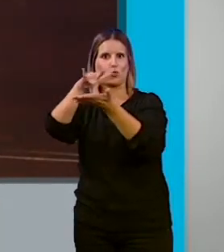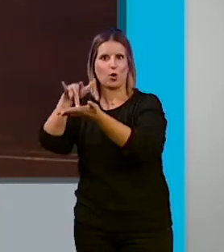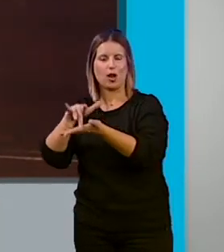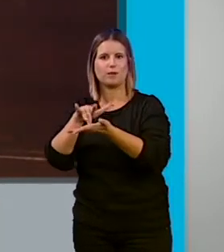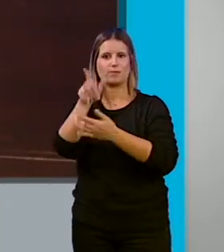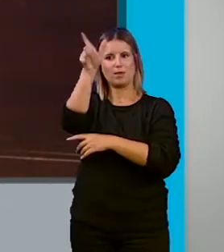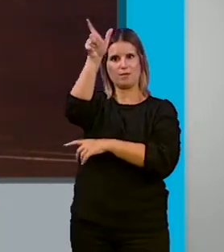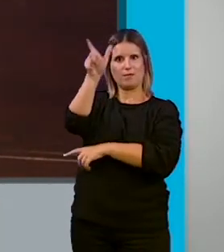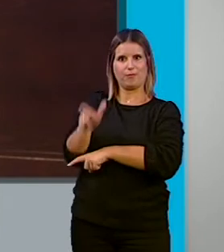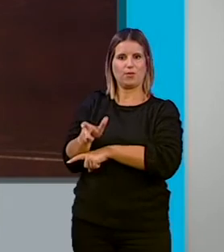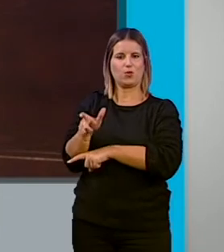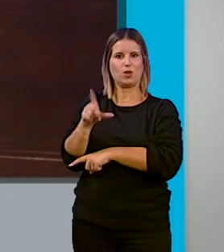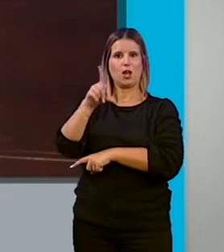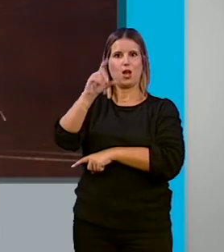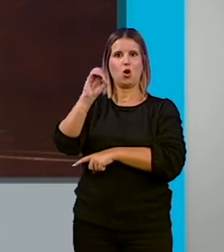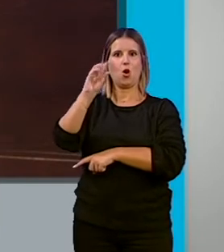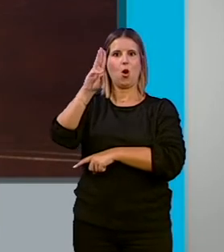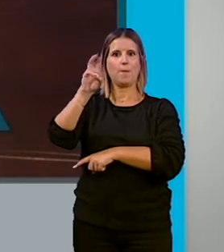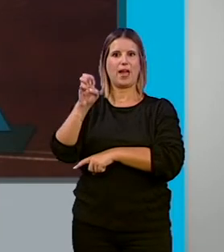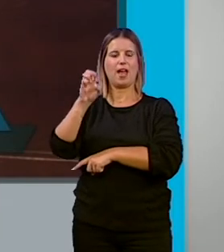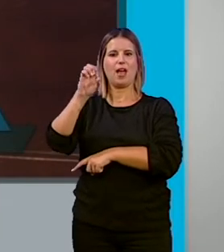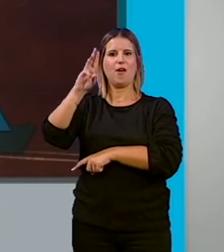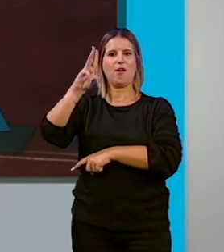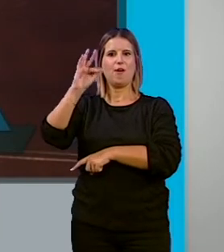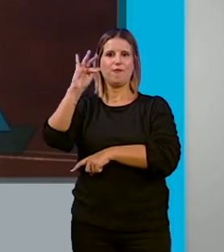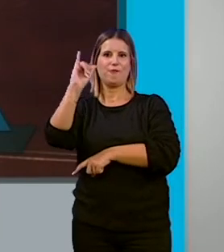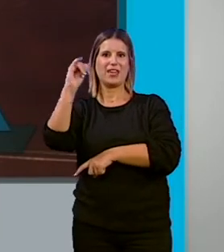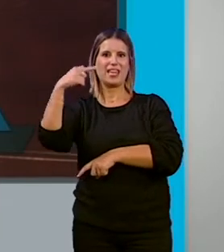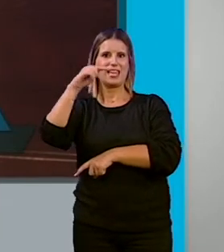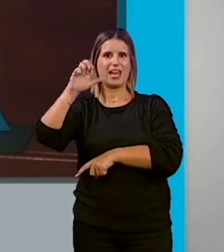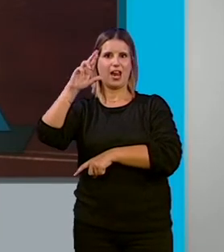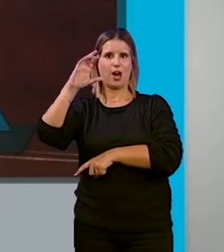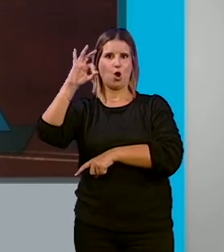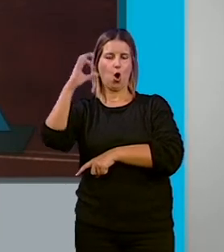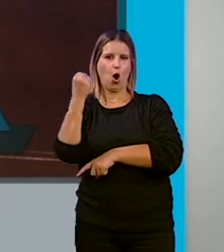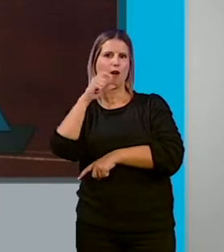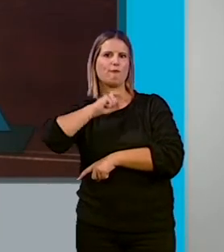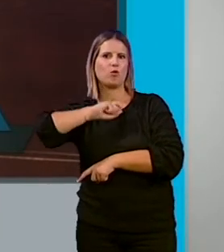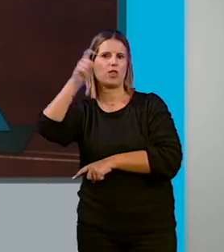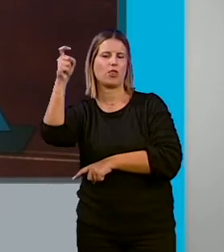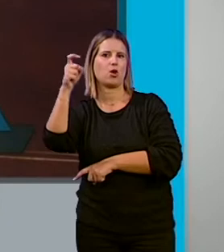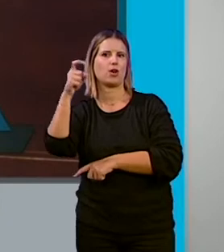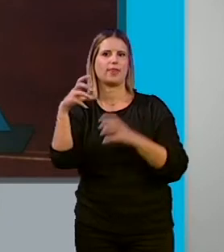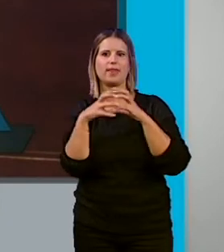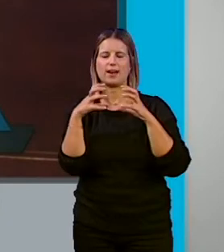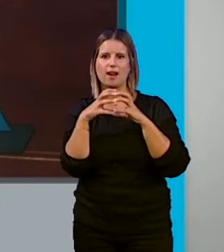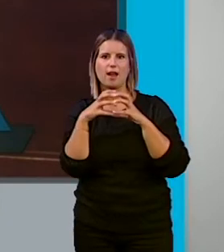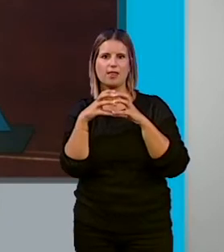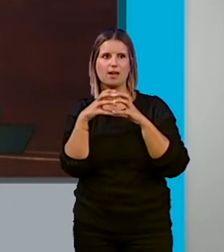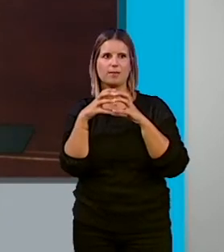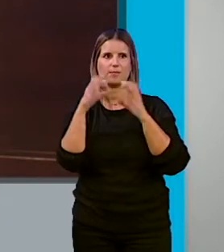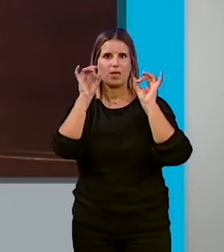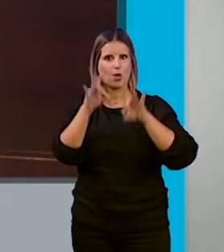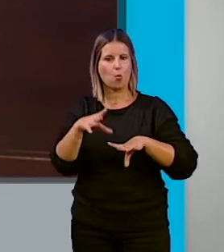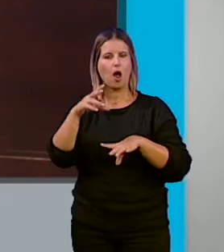figura de López de Figueroa, fundador del Tercio de Granada, que va en la galera de Don Juan de